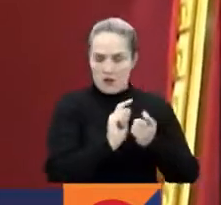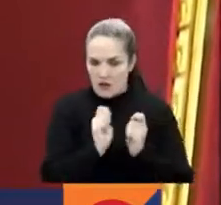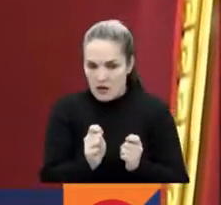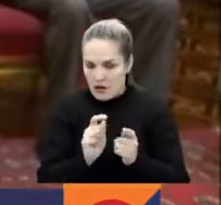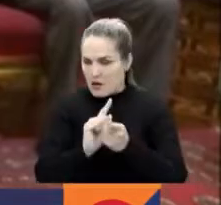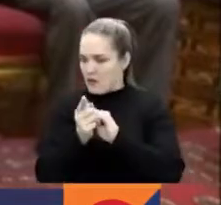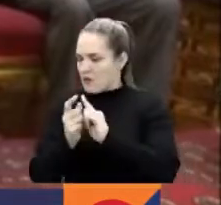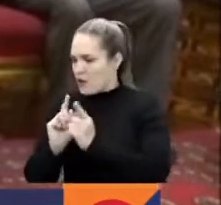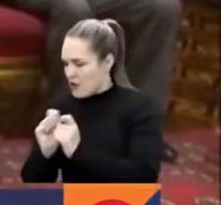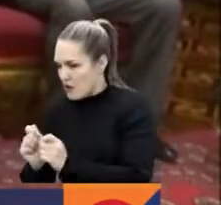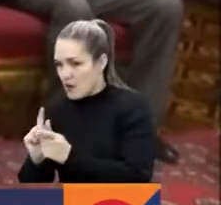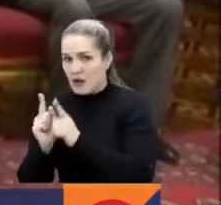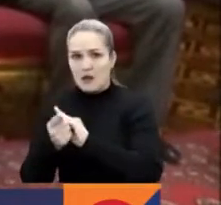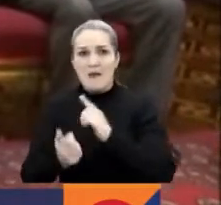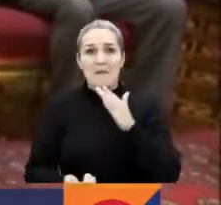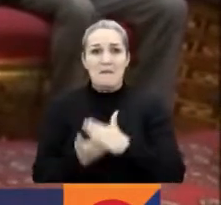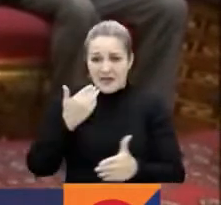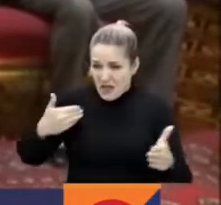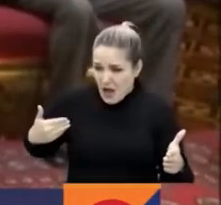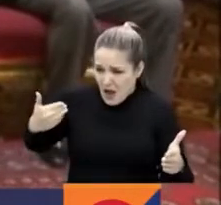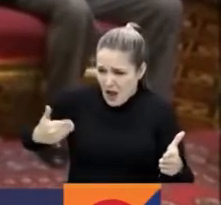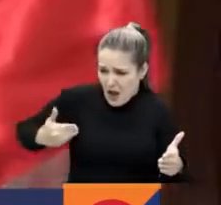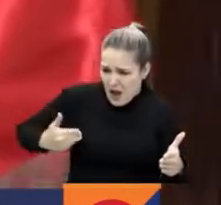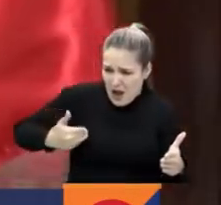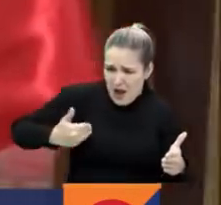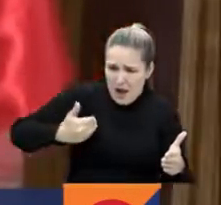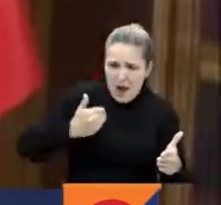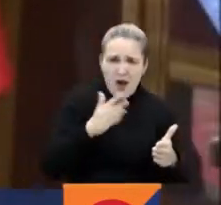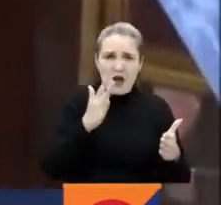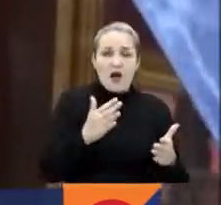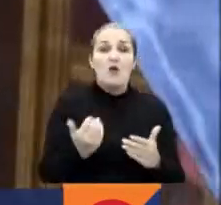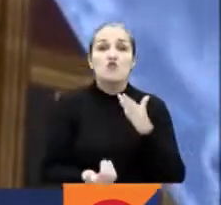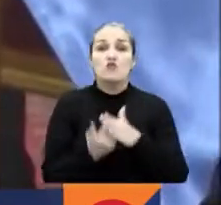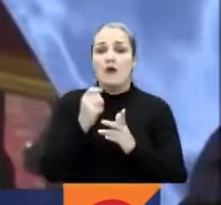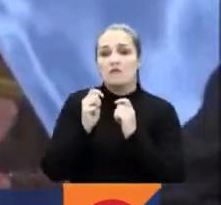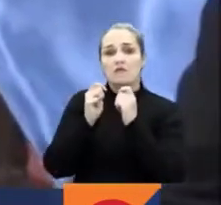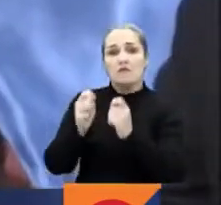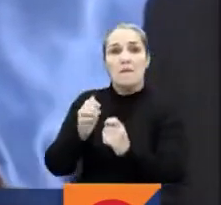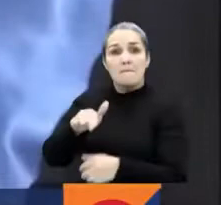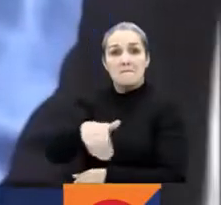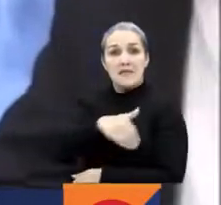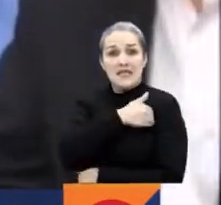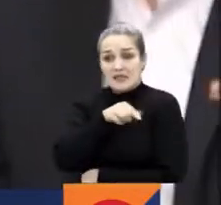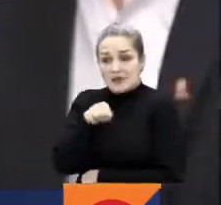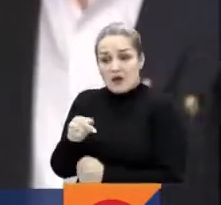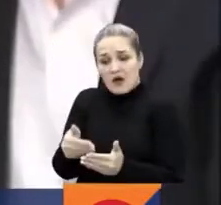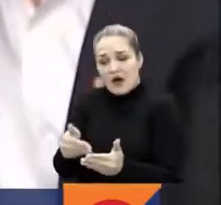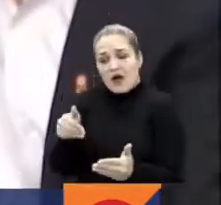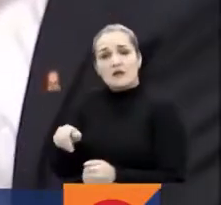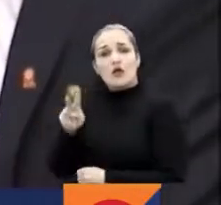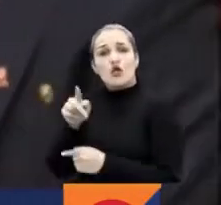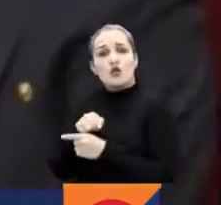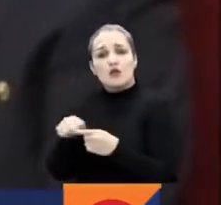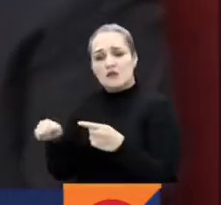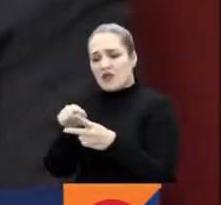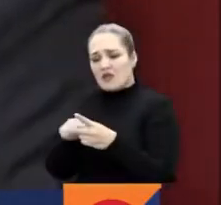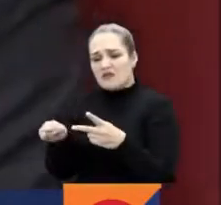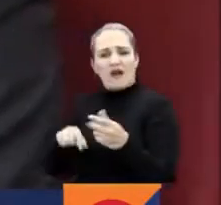desde que asumió su cargo. El nuevo ministro sucede a uno que tan solo duró dos semanas en la cartera del Interior.